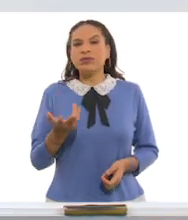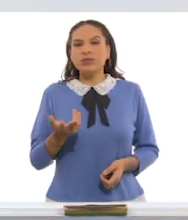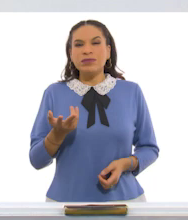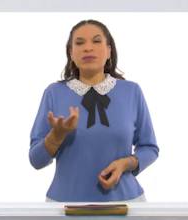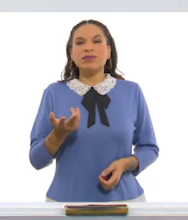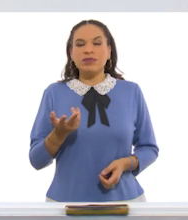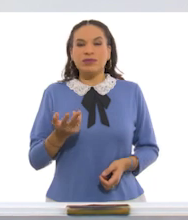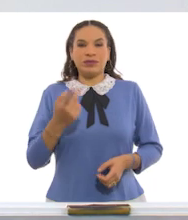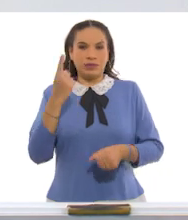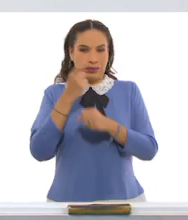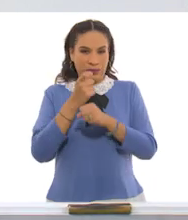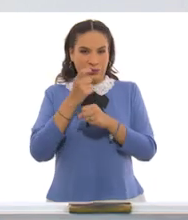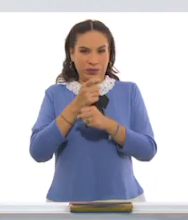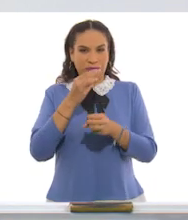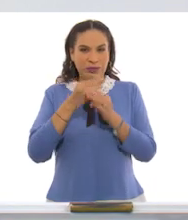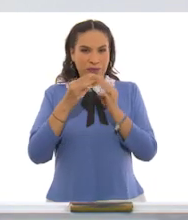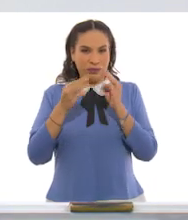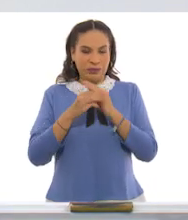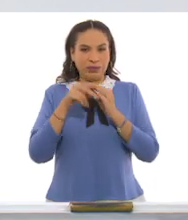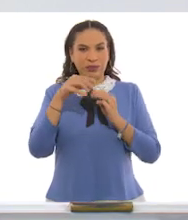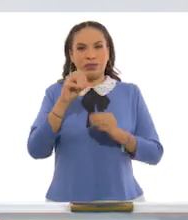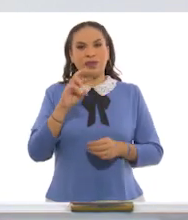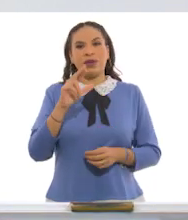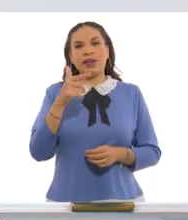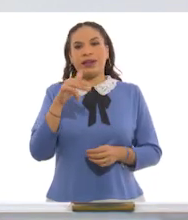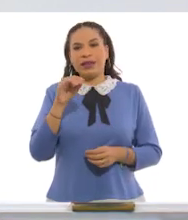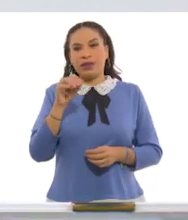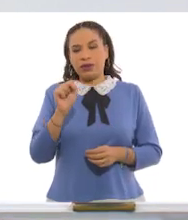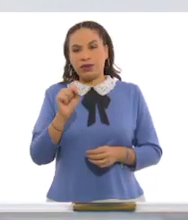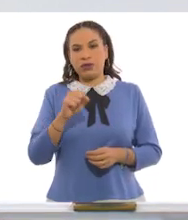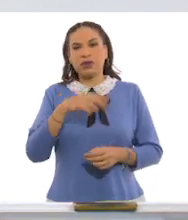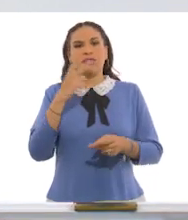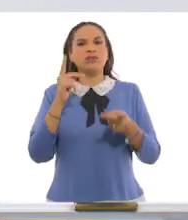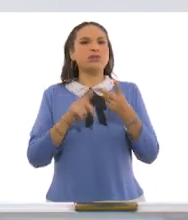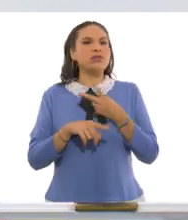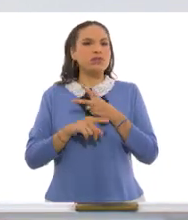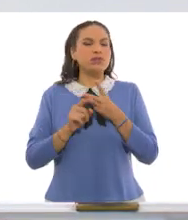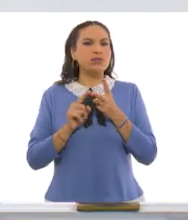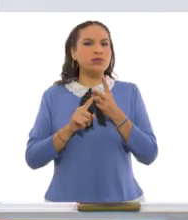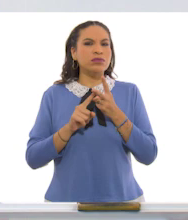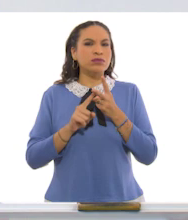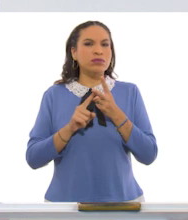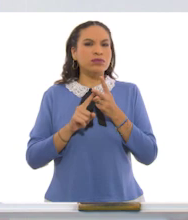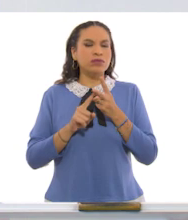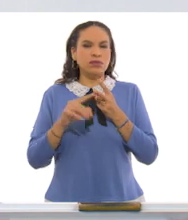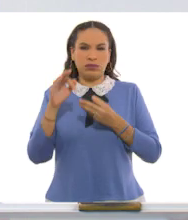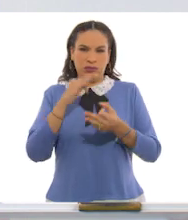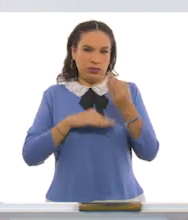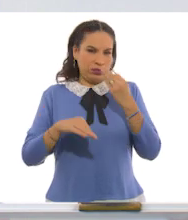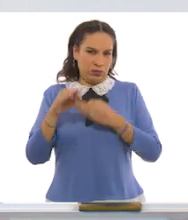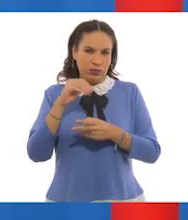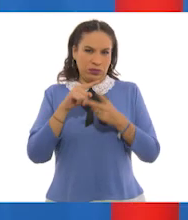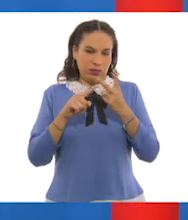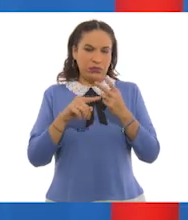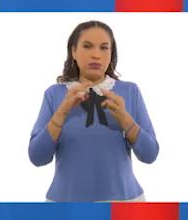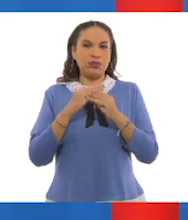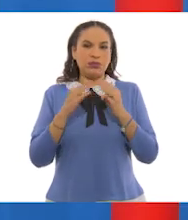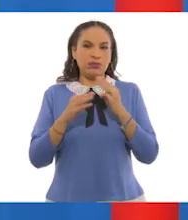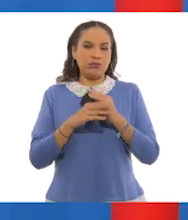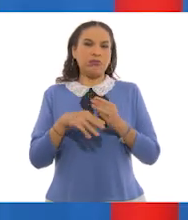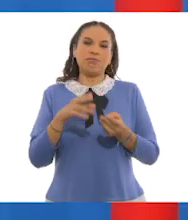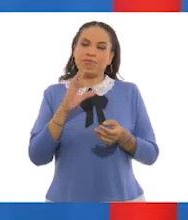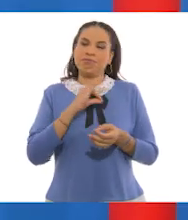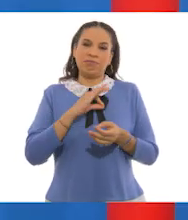observo que los primeros son materiales orgánicos y que los segundos, y de hecho todos los demás, son materiales